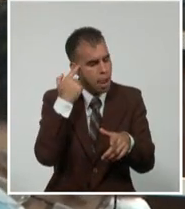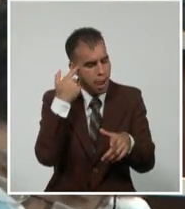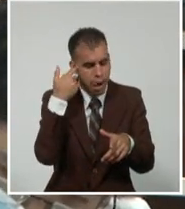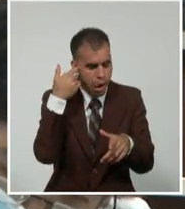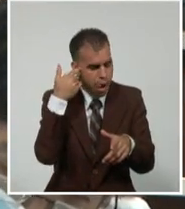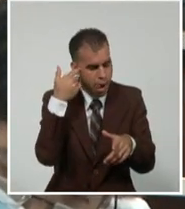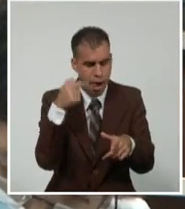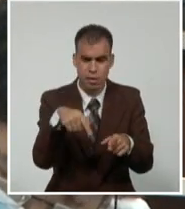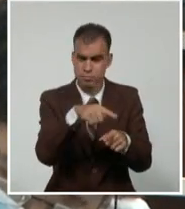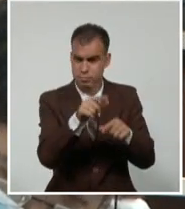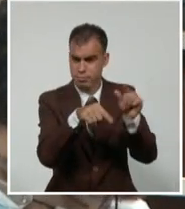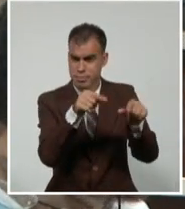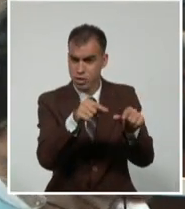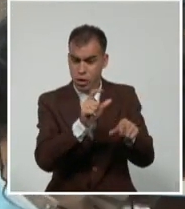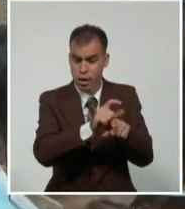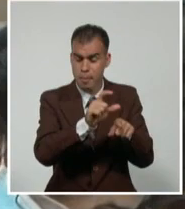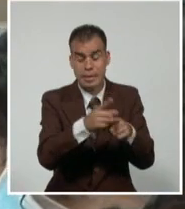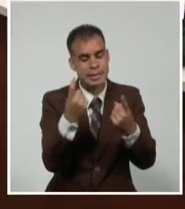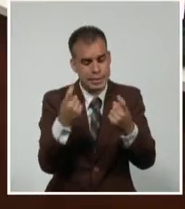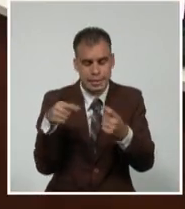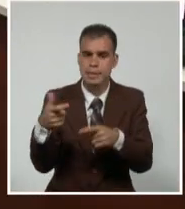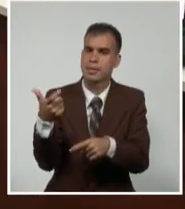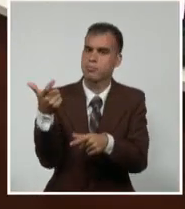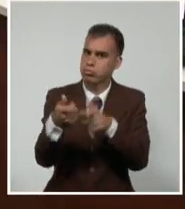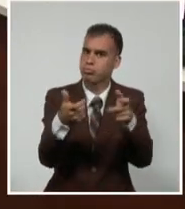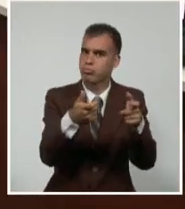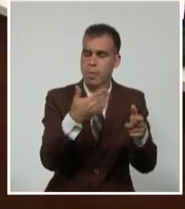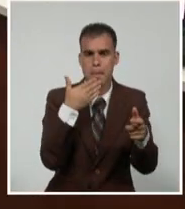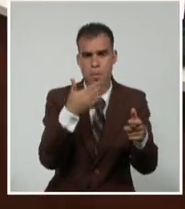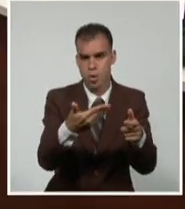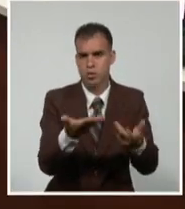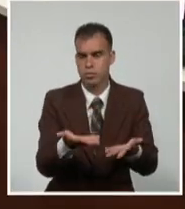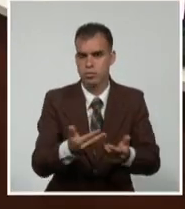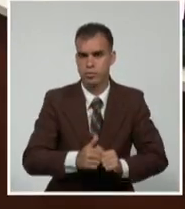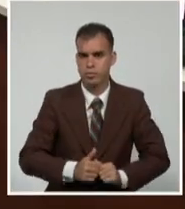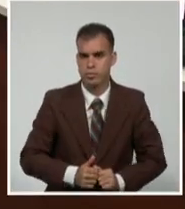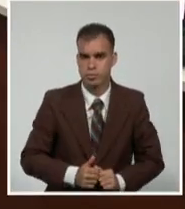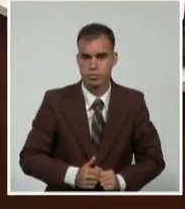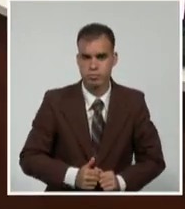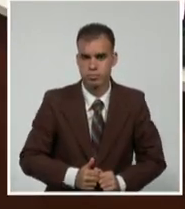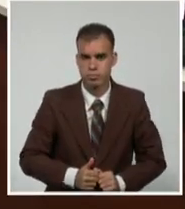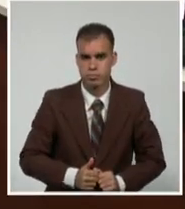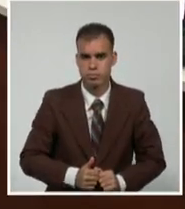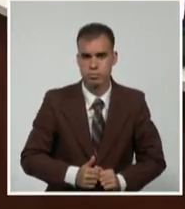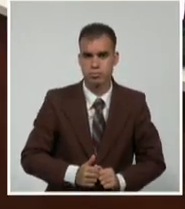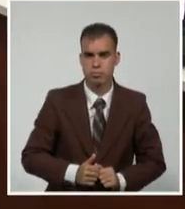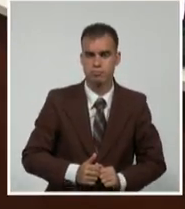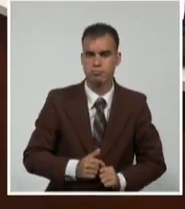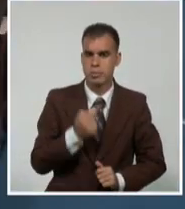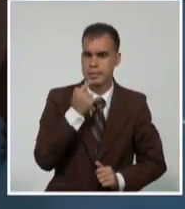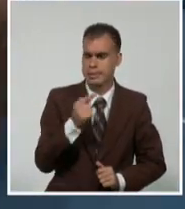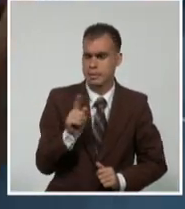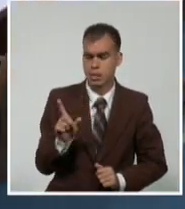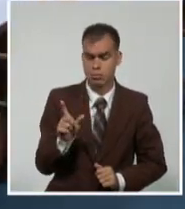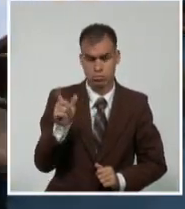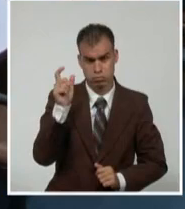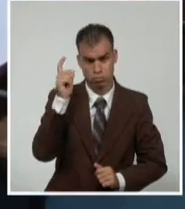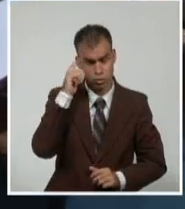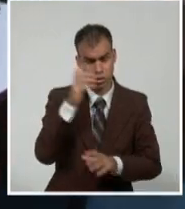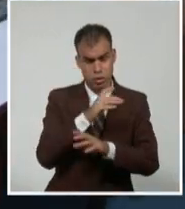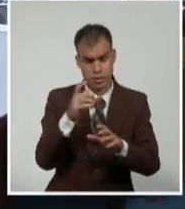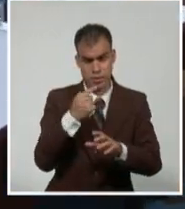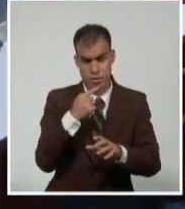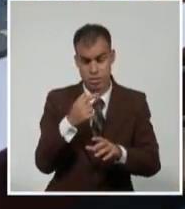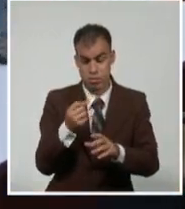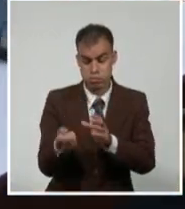convencer de la necesidad y la importancia de ese producto. A juicio de los expertos, entre los desafíos de la producción de vacunas veterinarias están